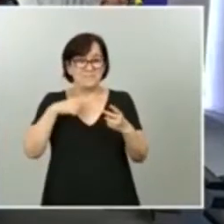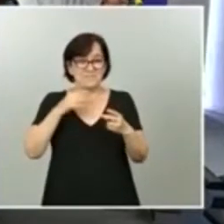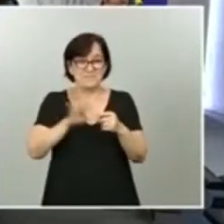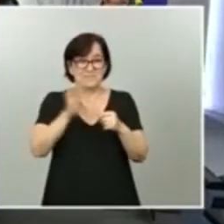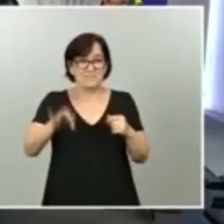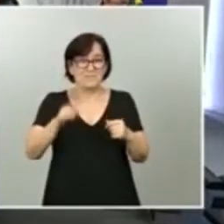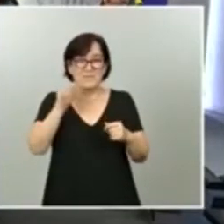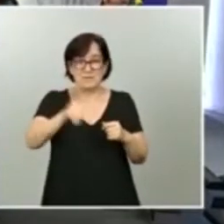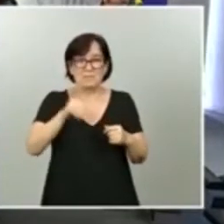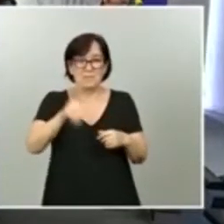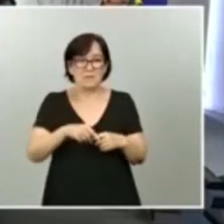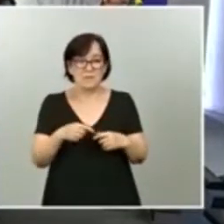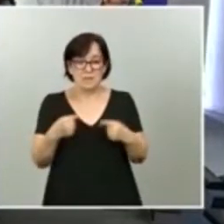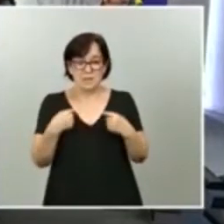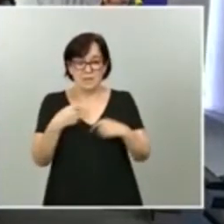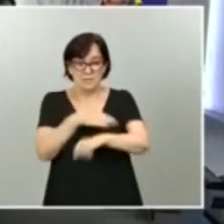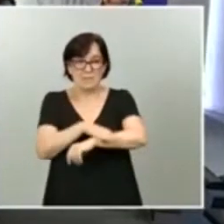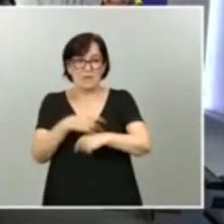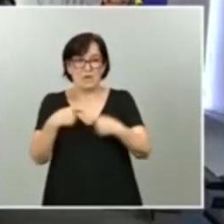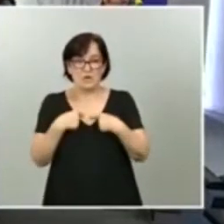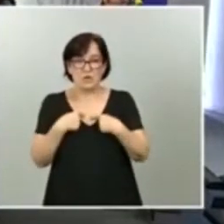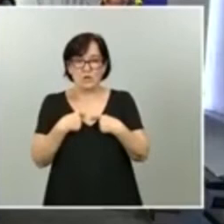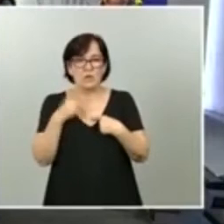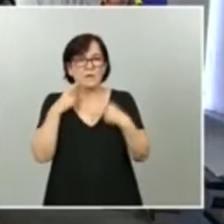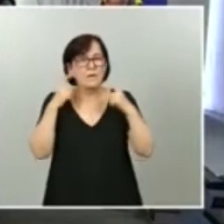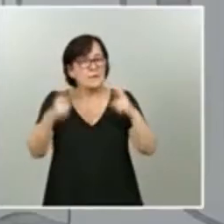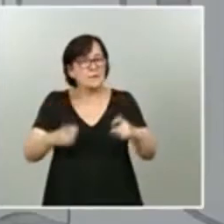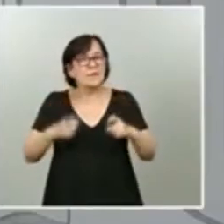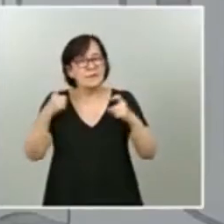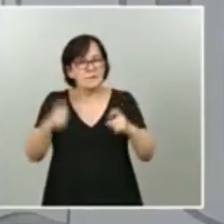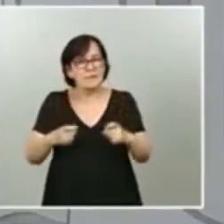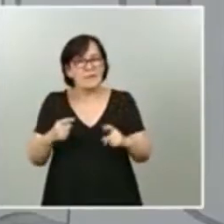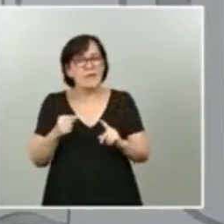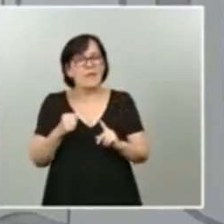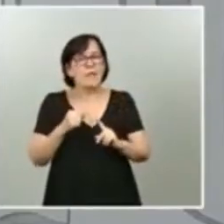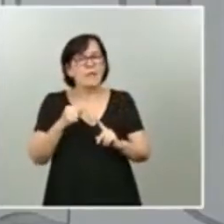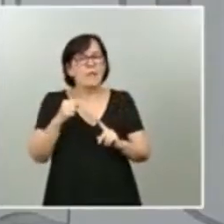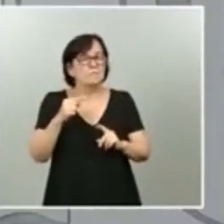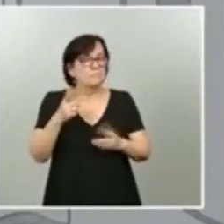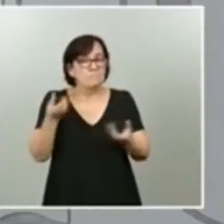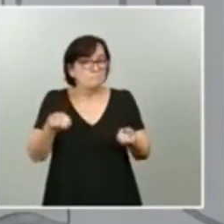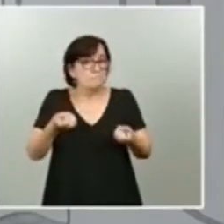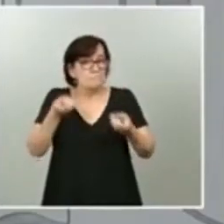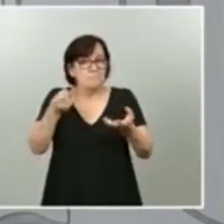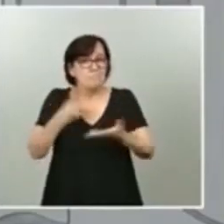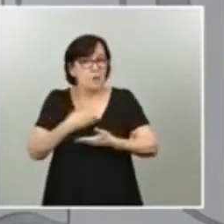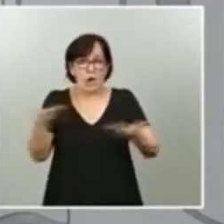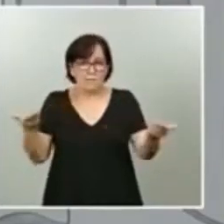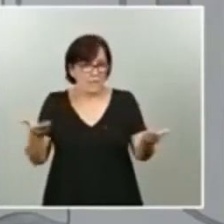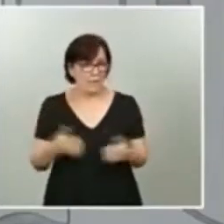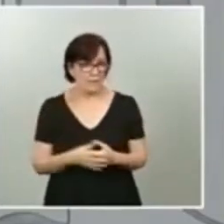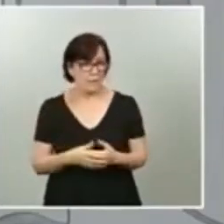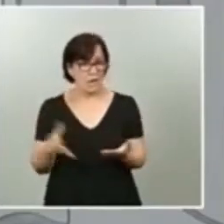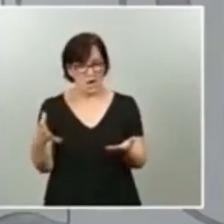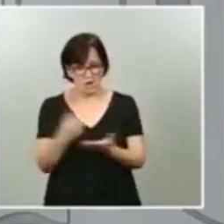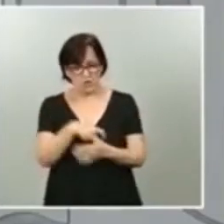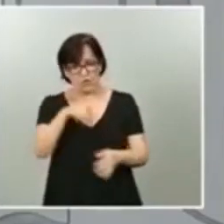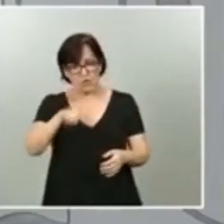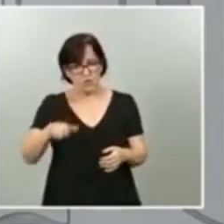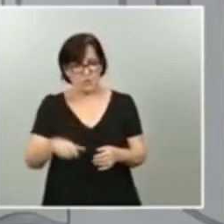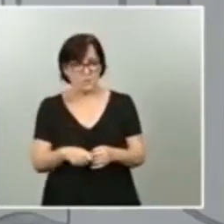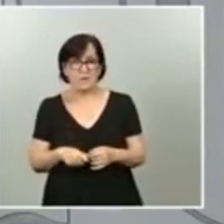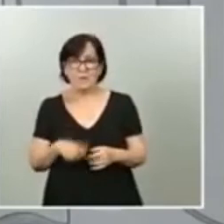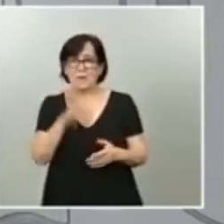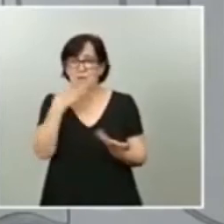como yo misma hemos intentado transmitir ese mensaje de confianza dirigido a todos los ciudadanos en relación con la